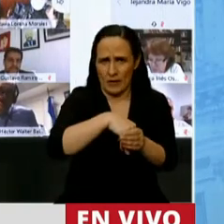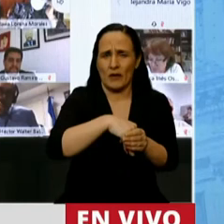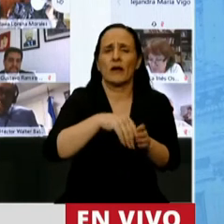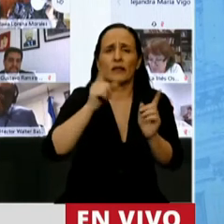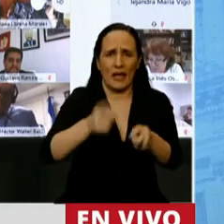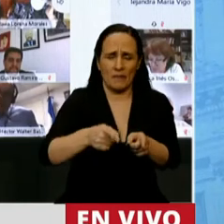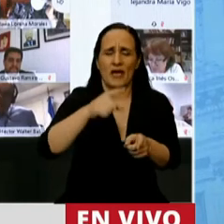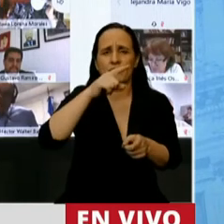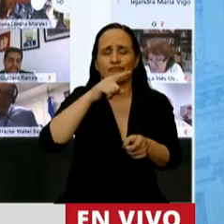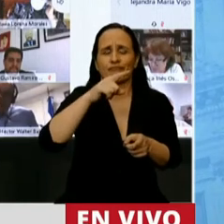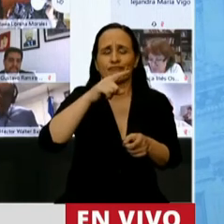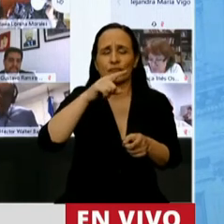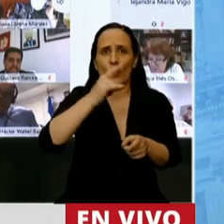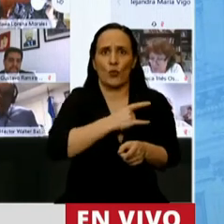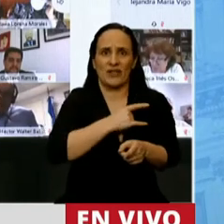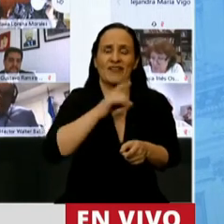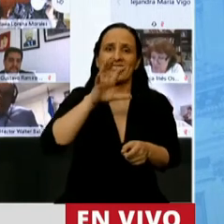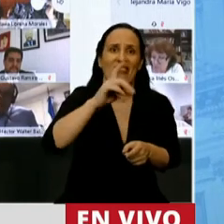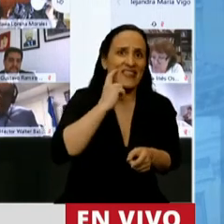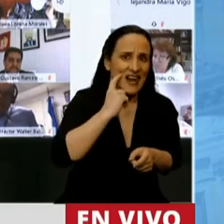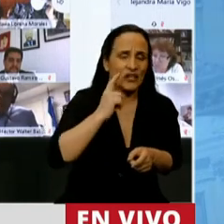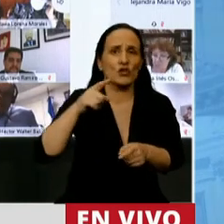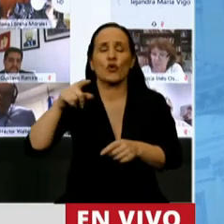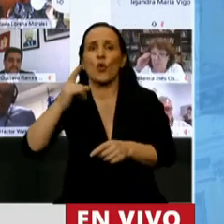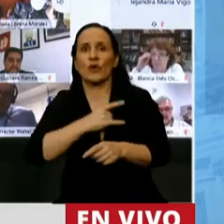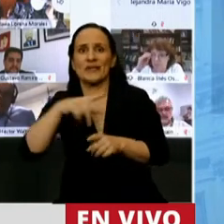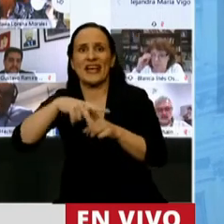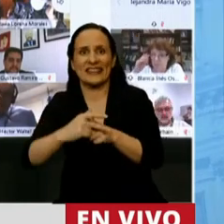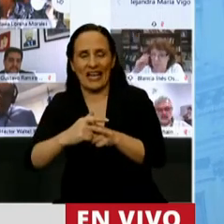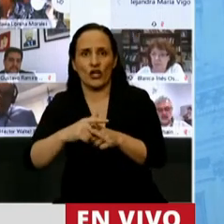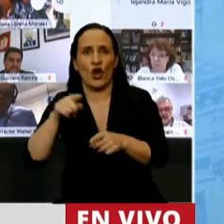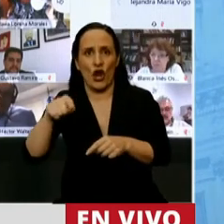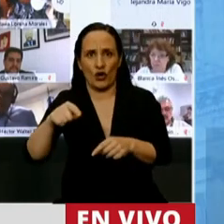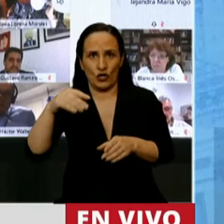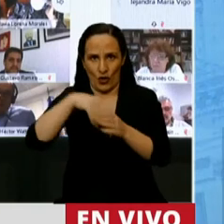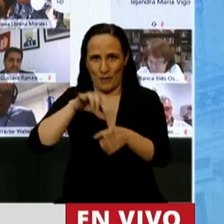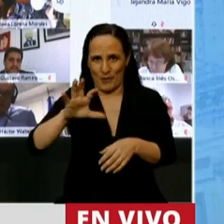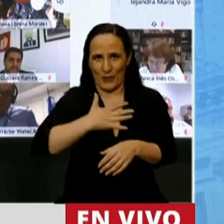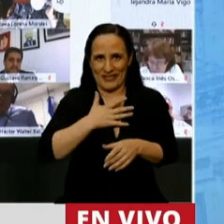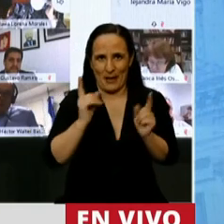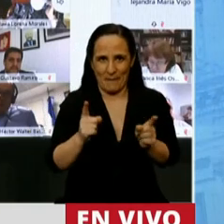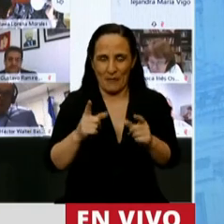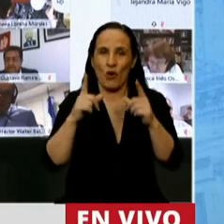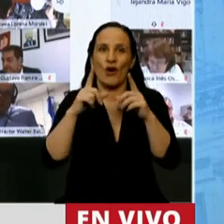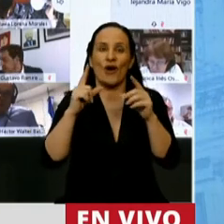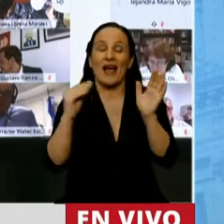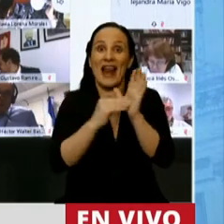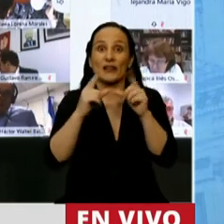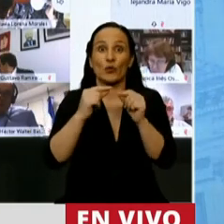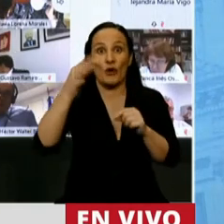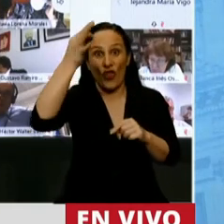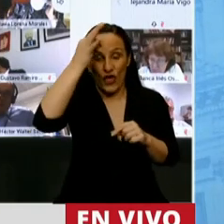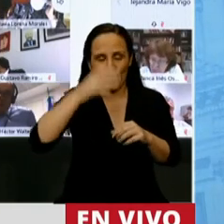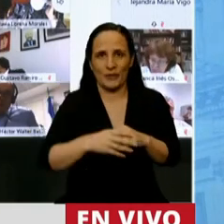Nacional de Entre Ríos y la Universidad Tecnológica Nacional que tienen sede en nuestra provincia. En el artículo 12. En el artículo